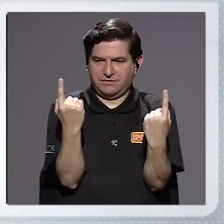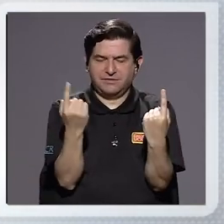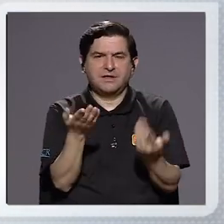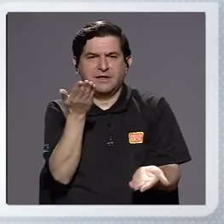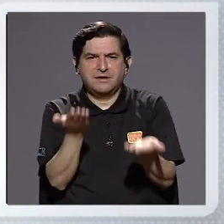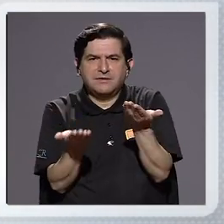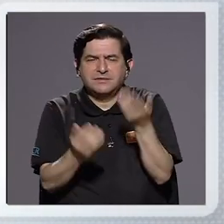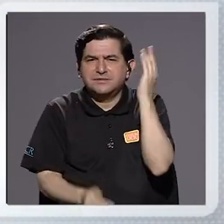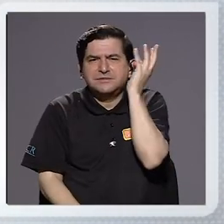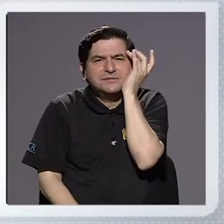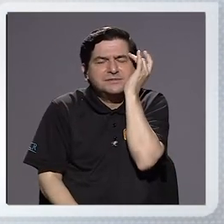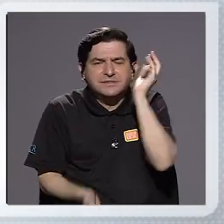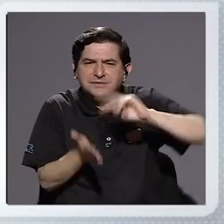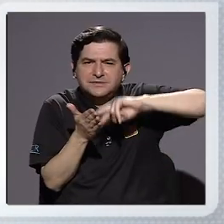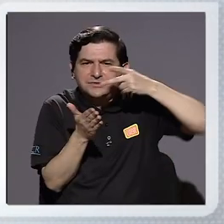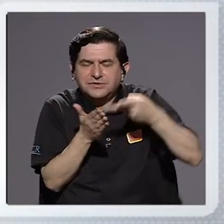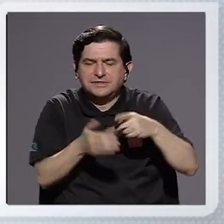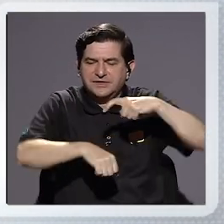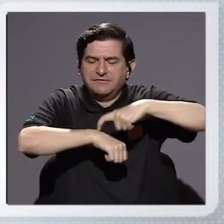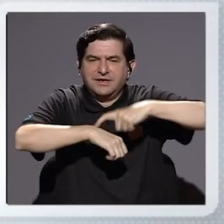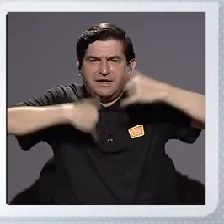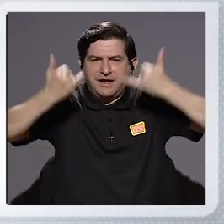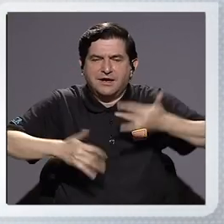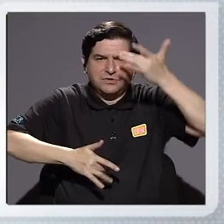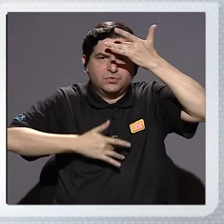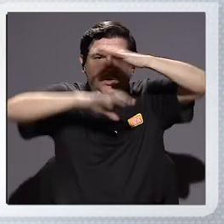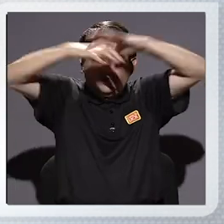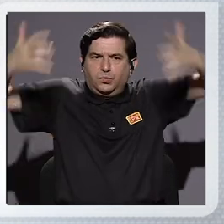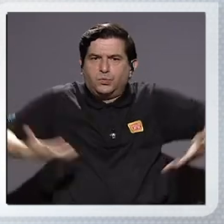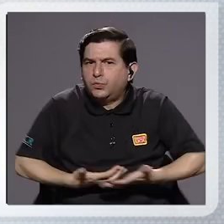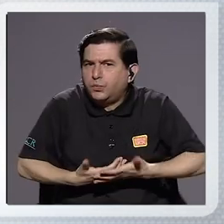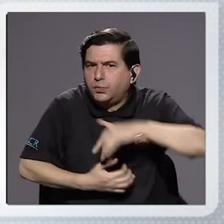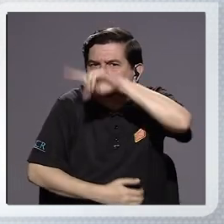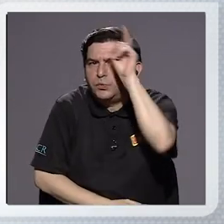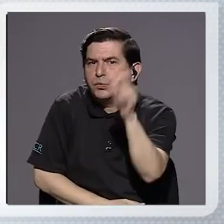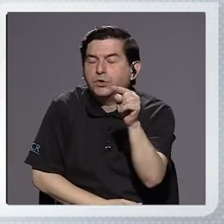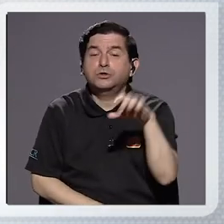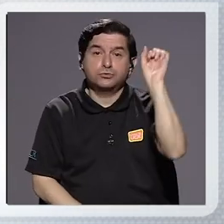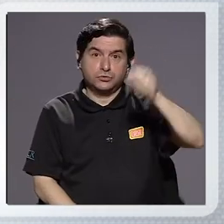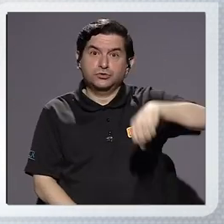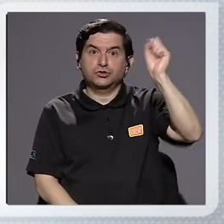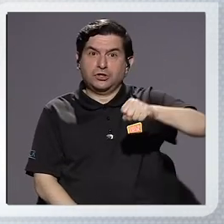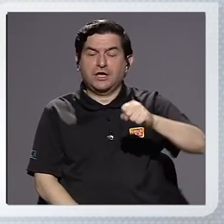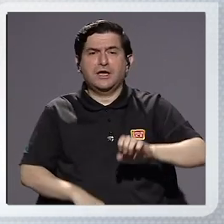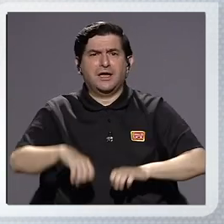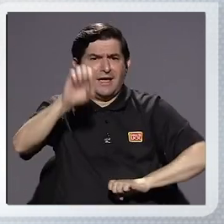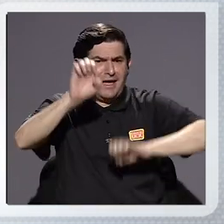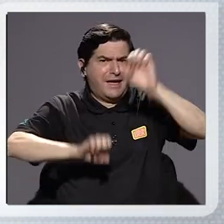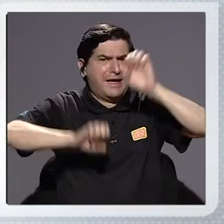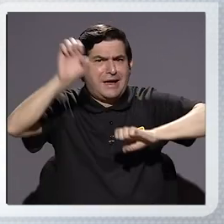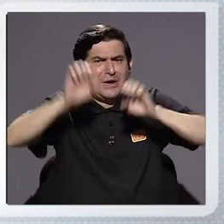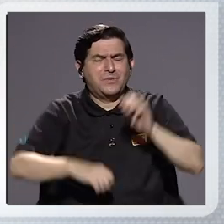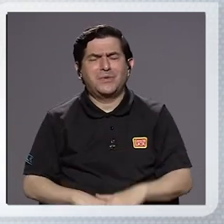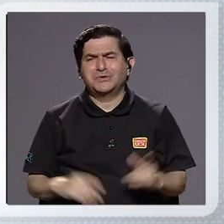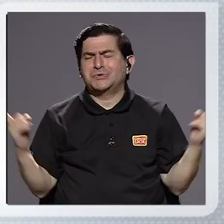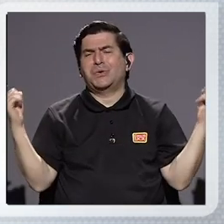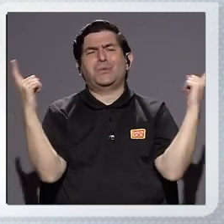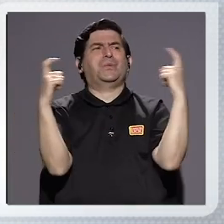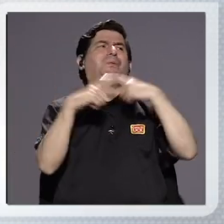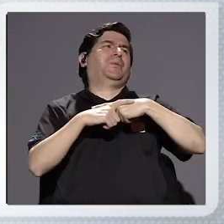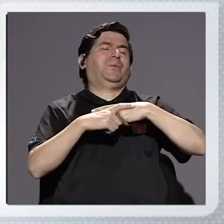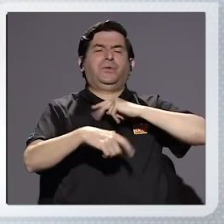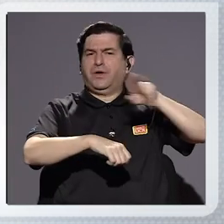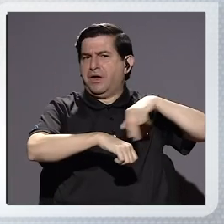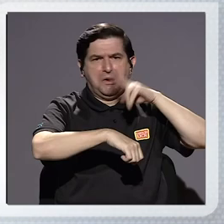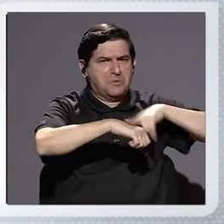preocupe un poco en el marco de lo que significa la pandemia? Sí, claro, por supuesto. El tema de la evaluación es uno de los temas más complejos en